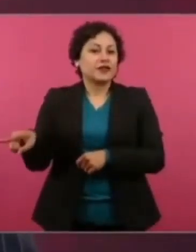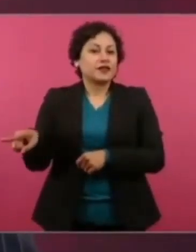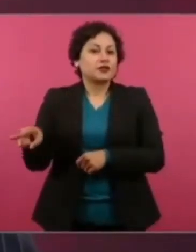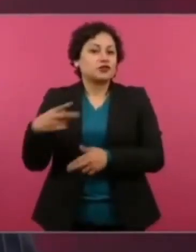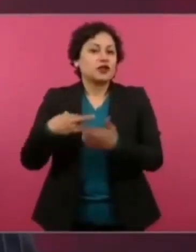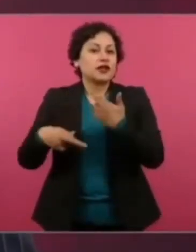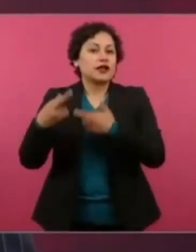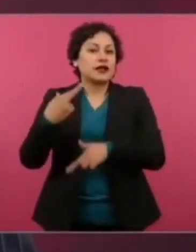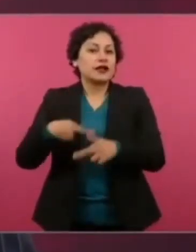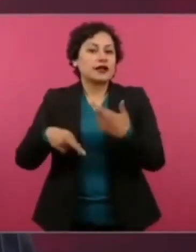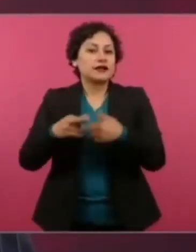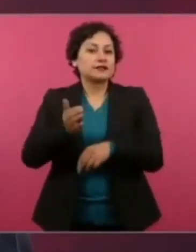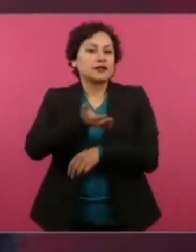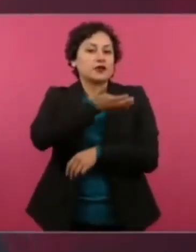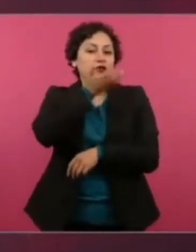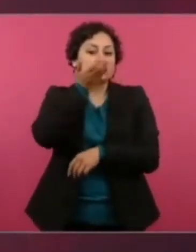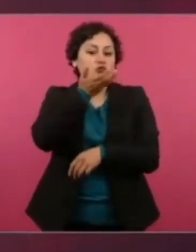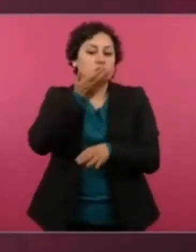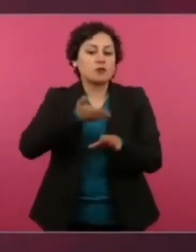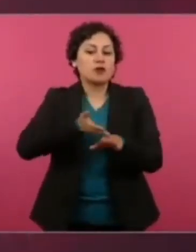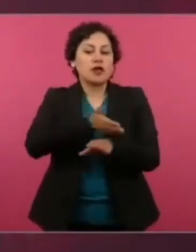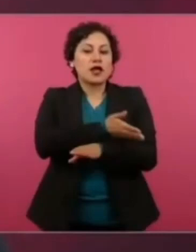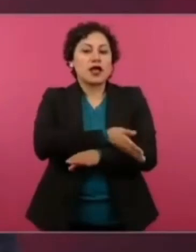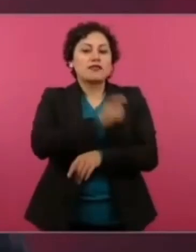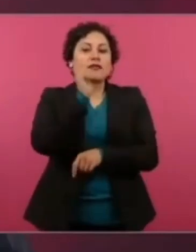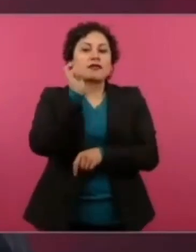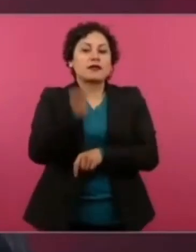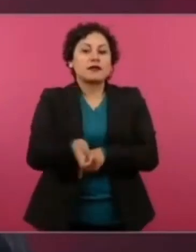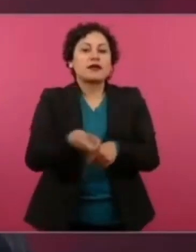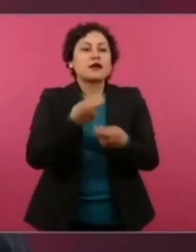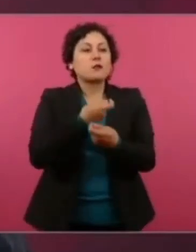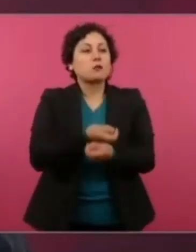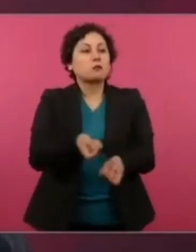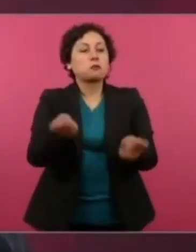y al soborno.